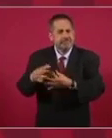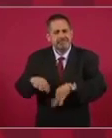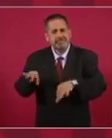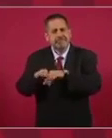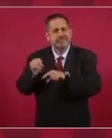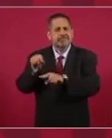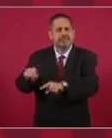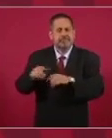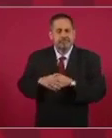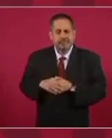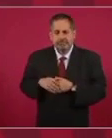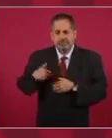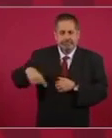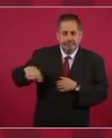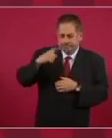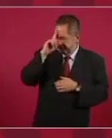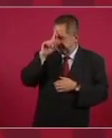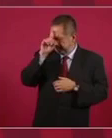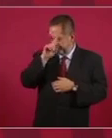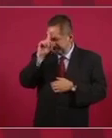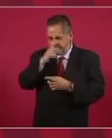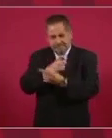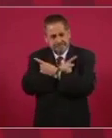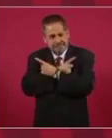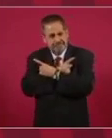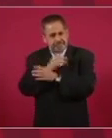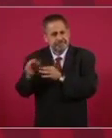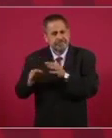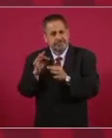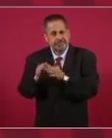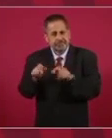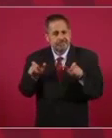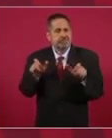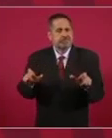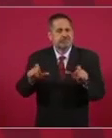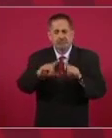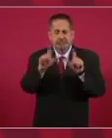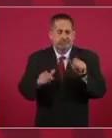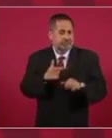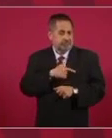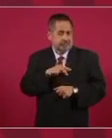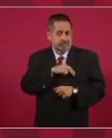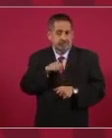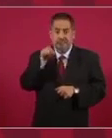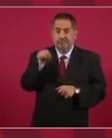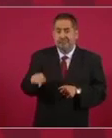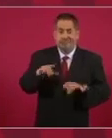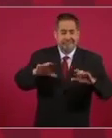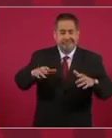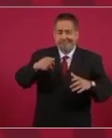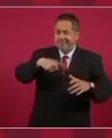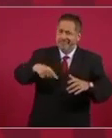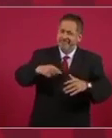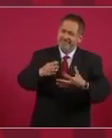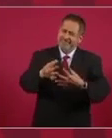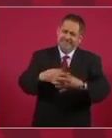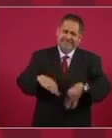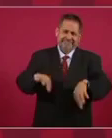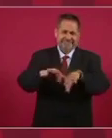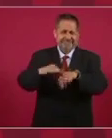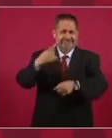moralizar la Guardia Nacional que va a ser la institución más importante